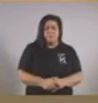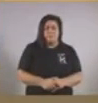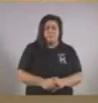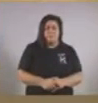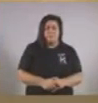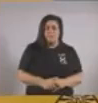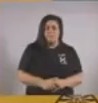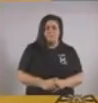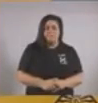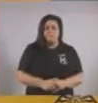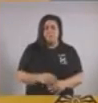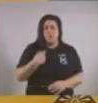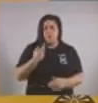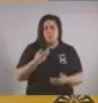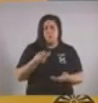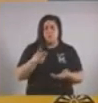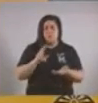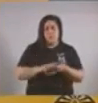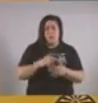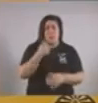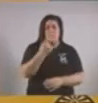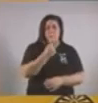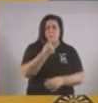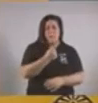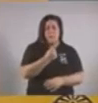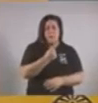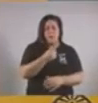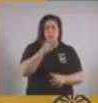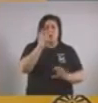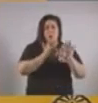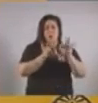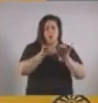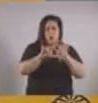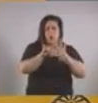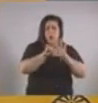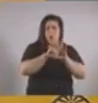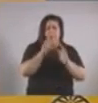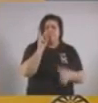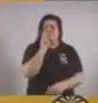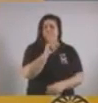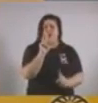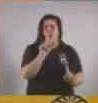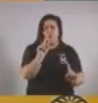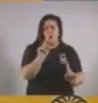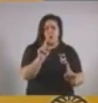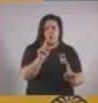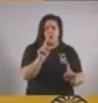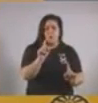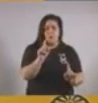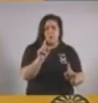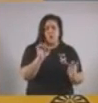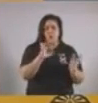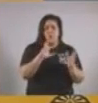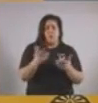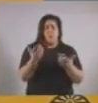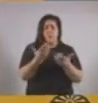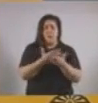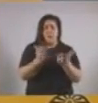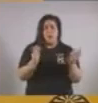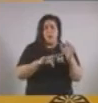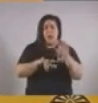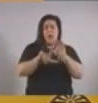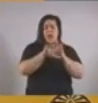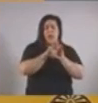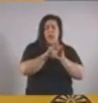Repito, no podemos, primero, no vi el proyecto de ley en particular. Ahora, en términos generales, una ley